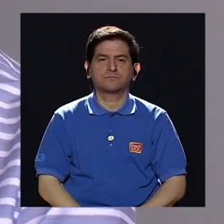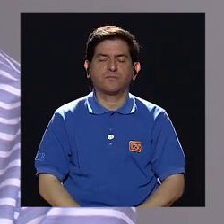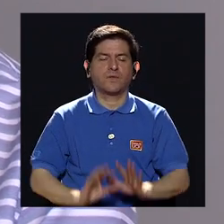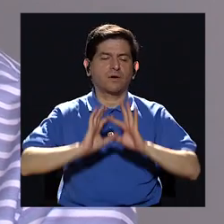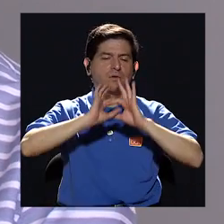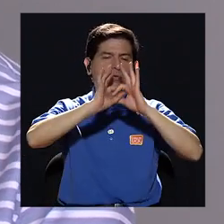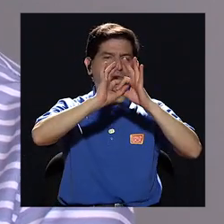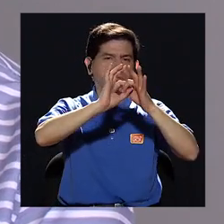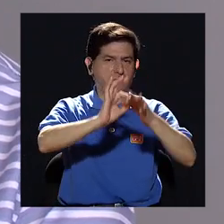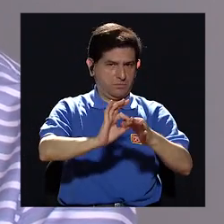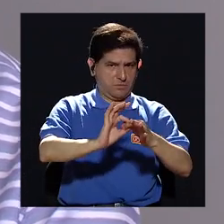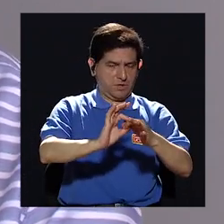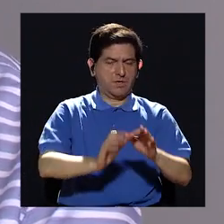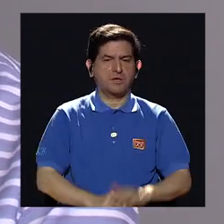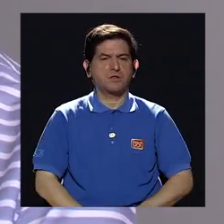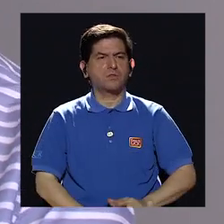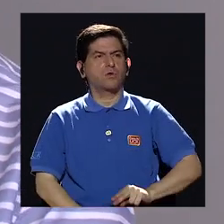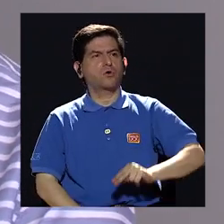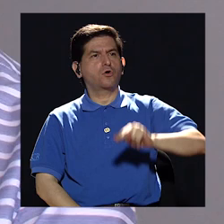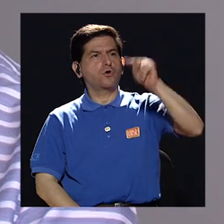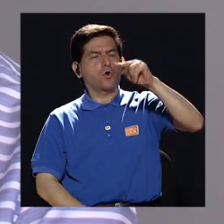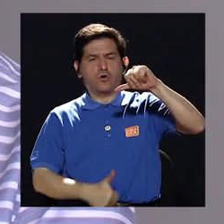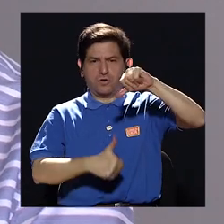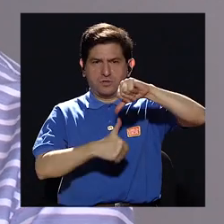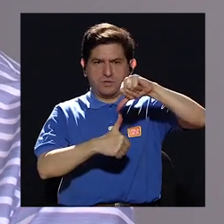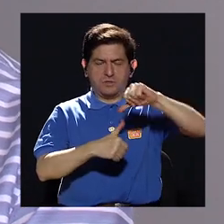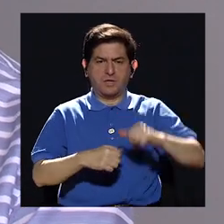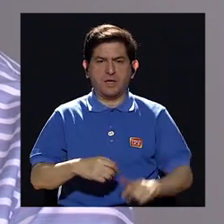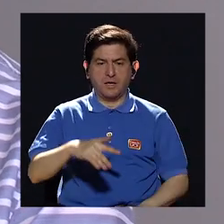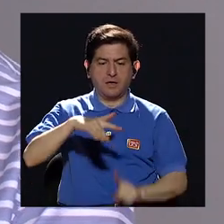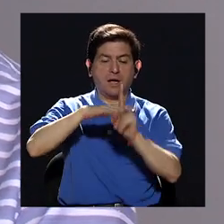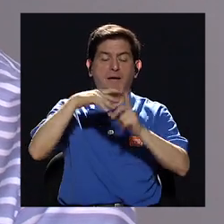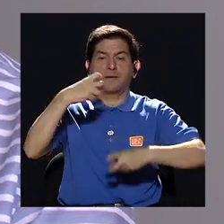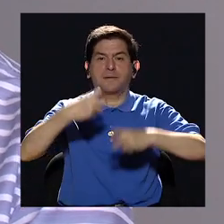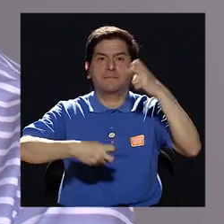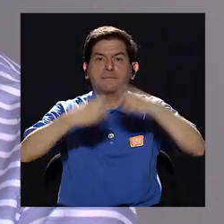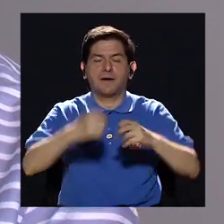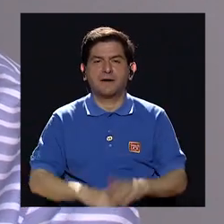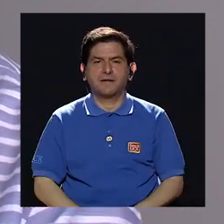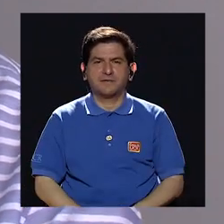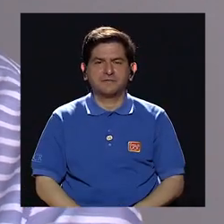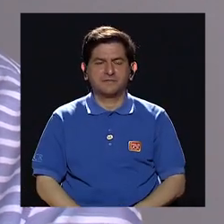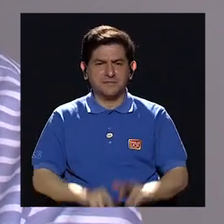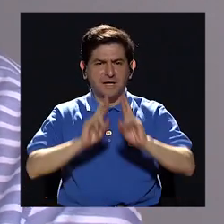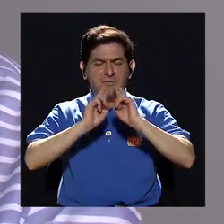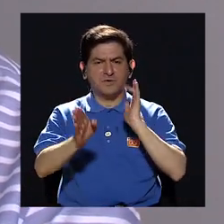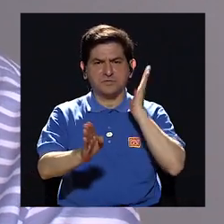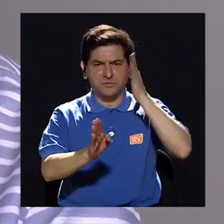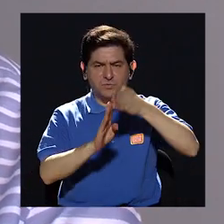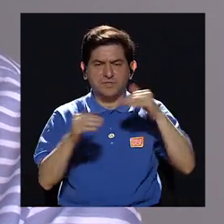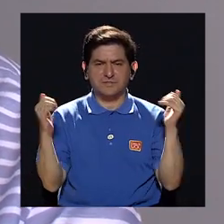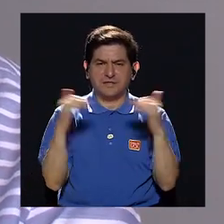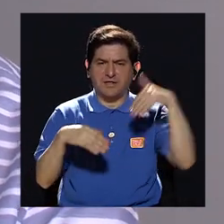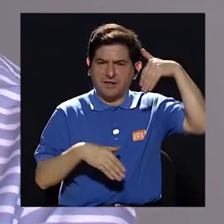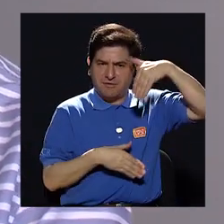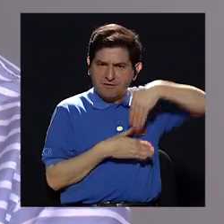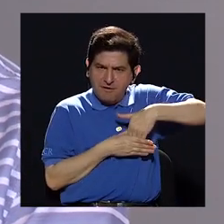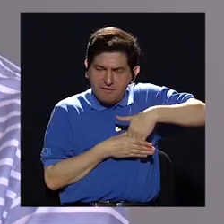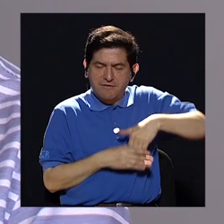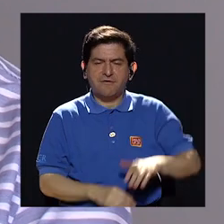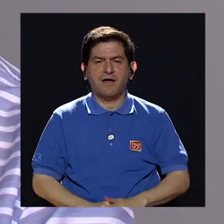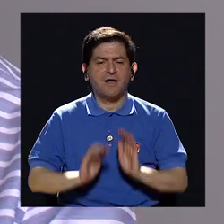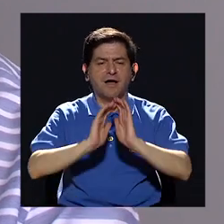Junto a eso, más al norte de Centroamérica, apareció un problema que es una consecuencia directa de las guerras civiles.